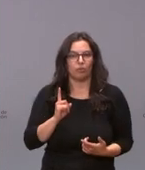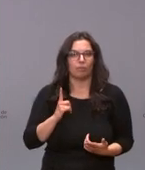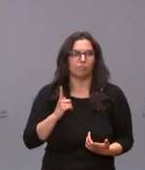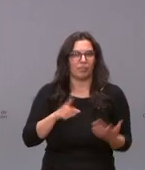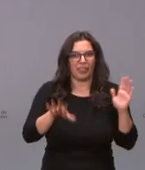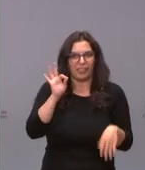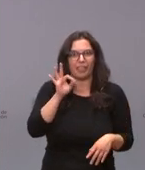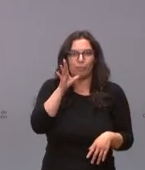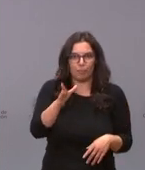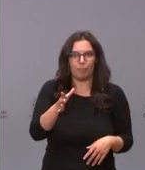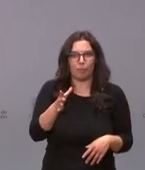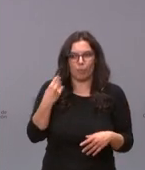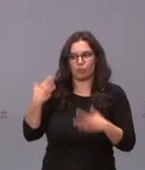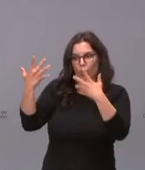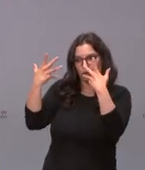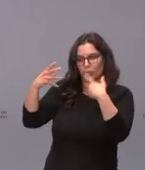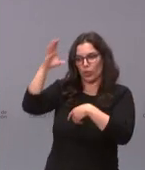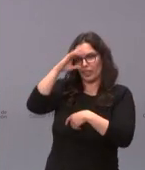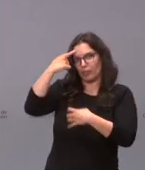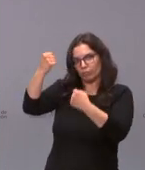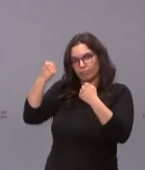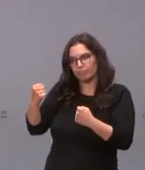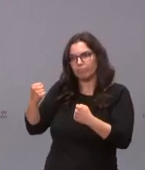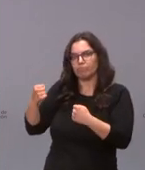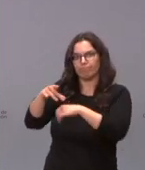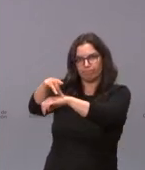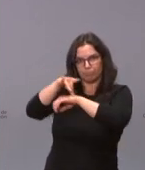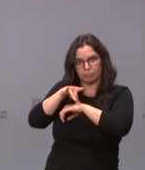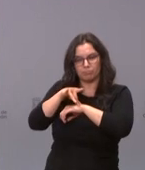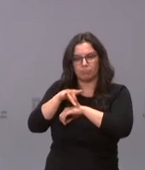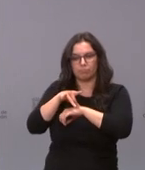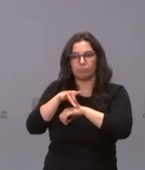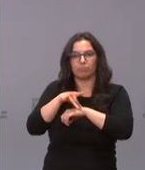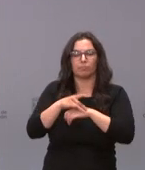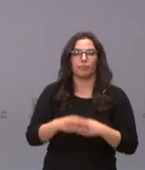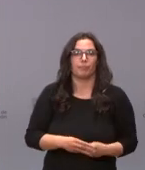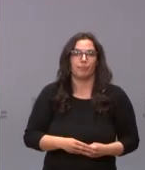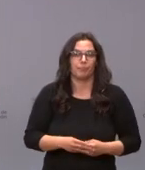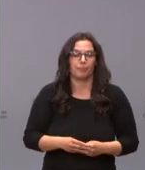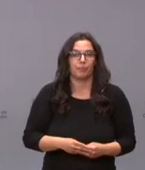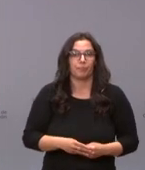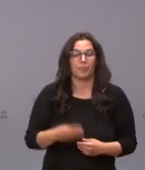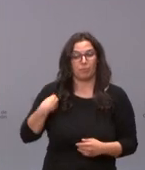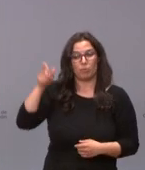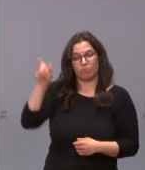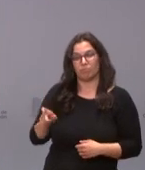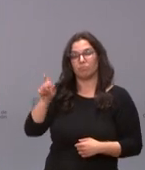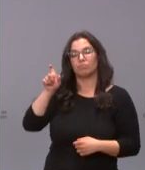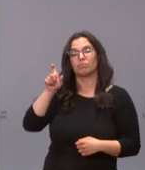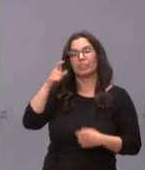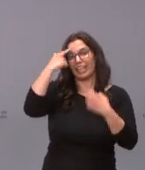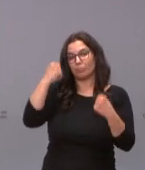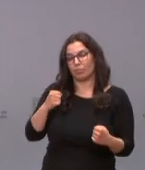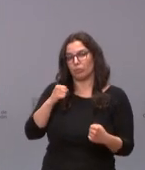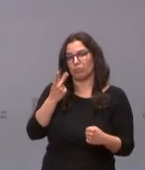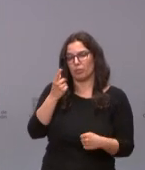porque su asesoramiento científico así se lo pide una de las cosas que dijo insisto Rafa Bengua en uno de esos comités